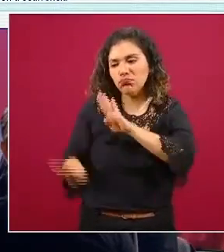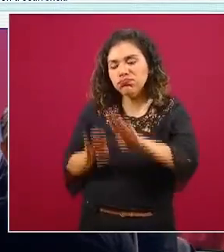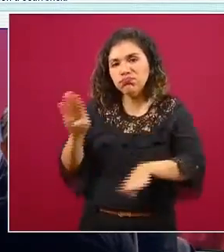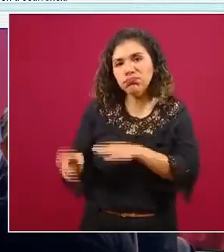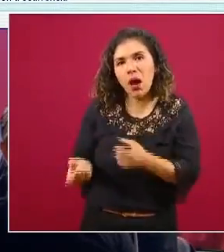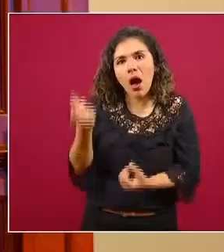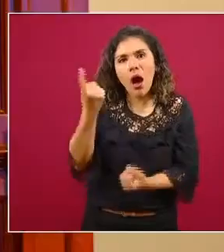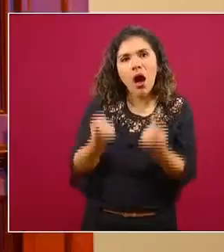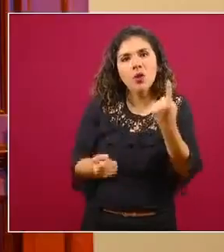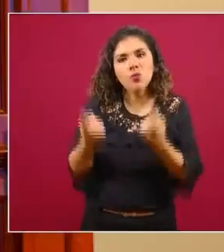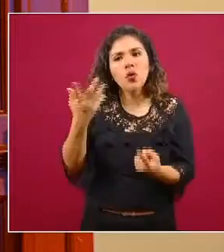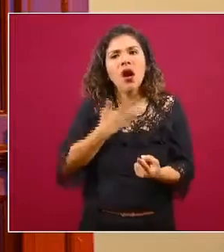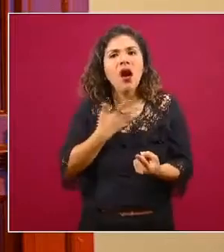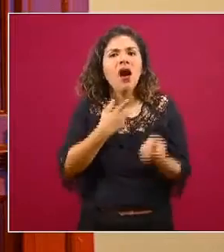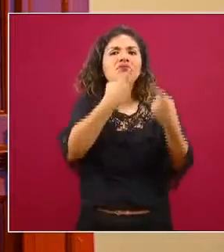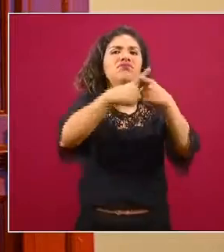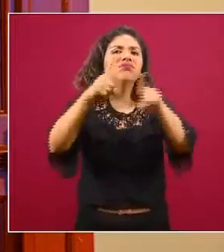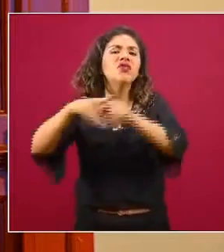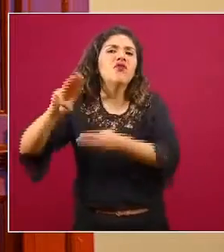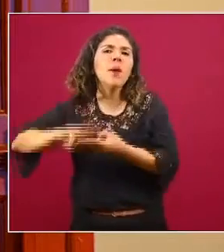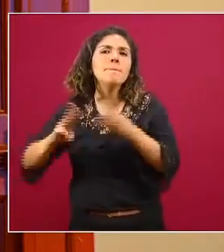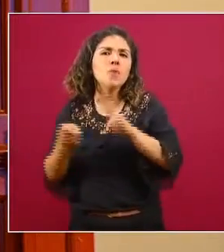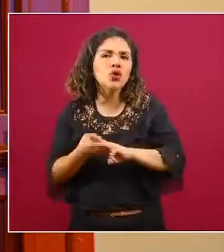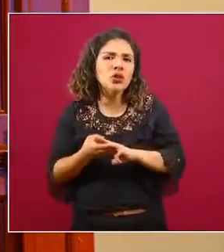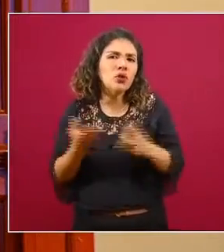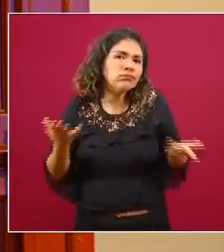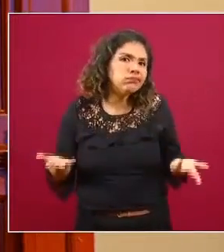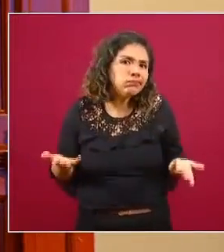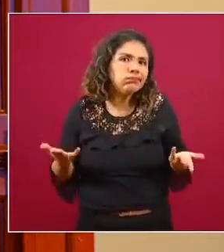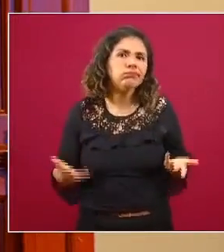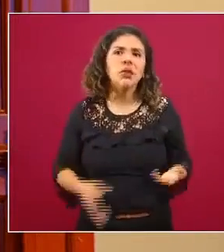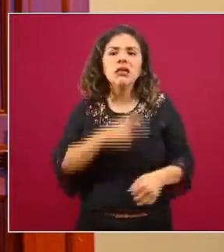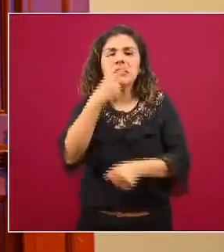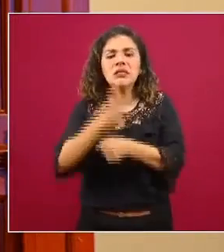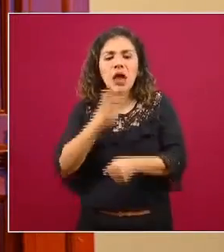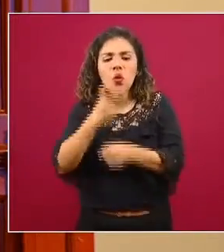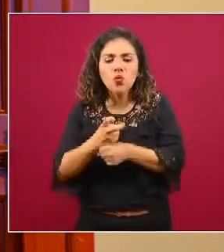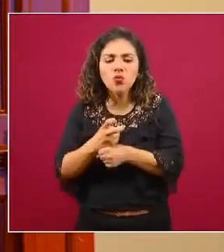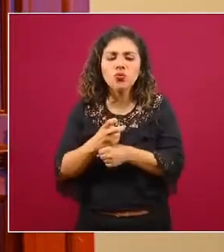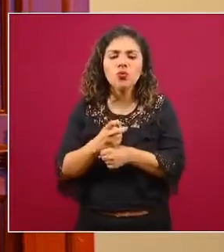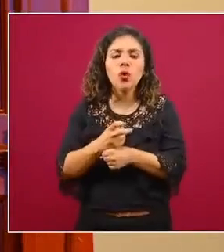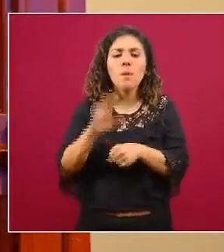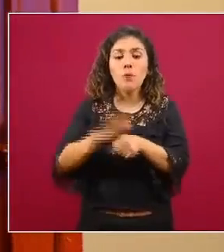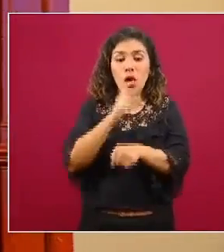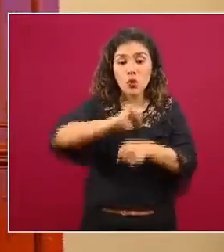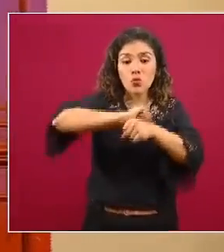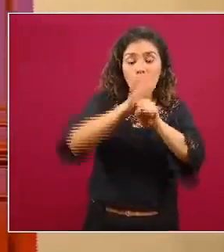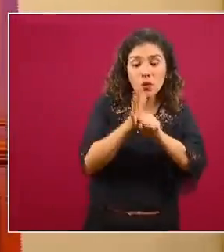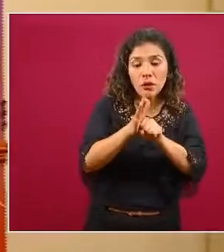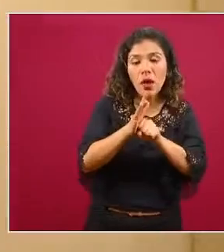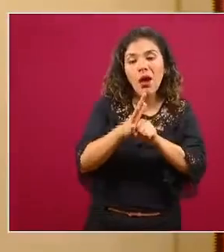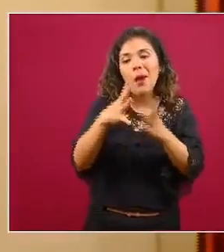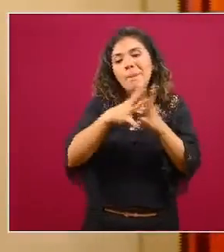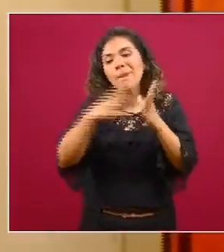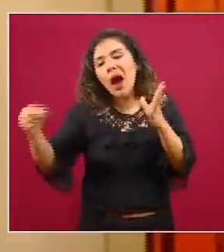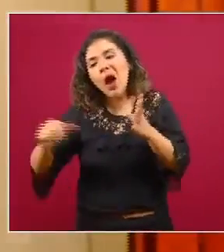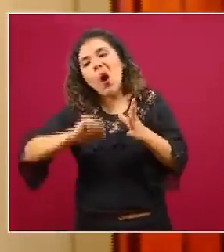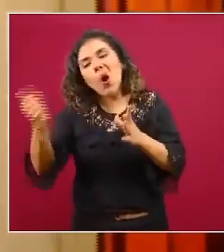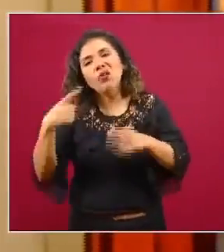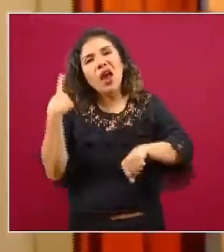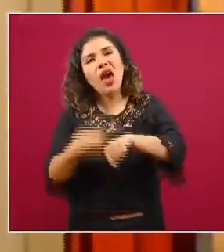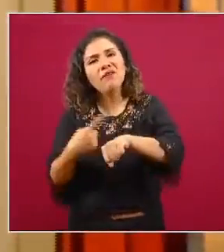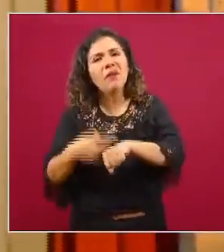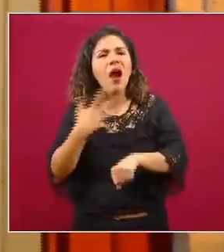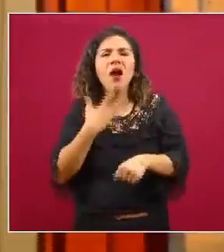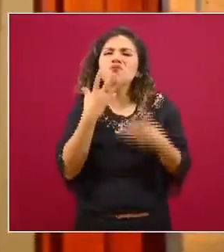pueden dar por varias causas digo si son secundarias o son de manera secundaria por el momento de la contingencia en el momento de la contingencia